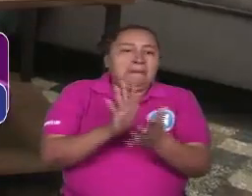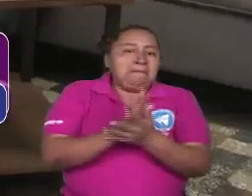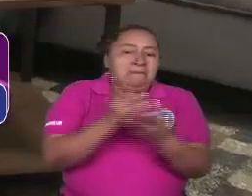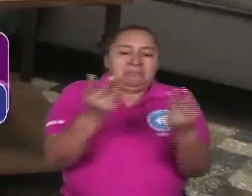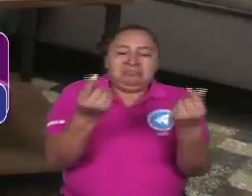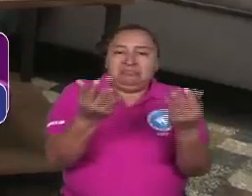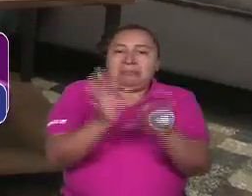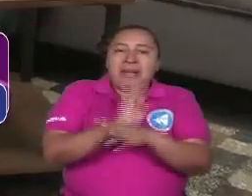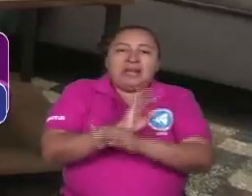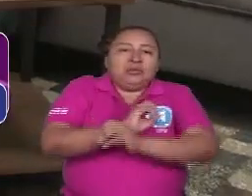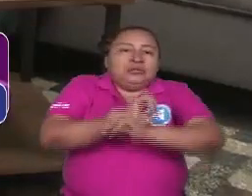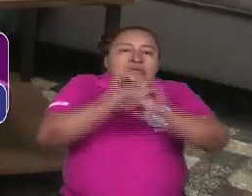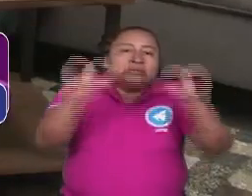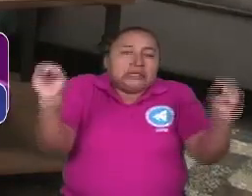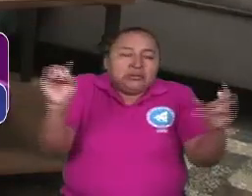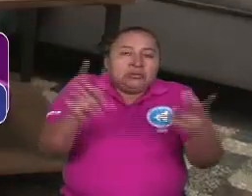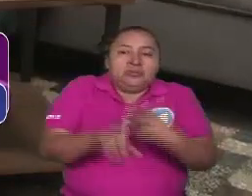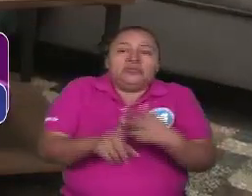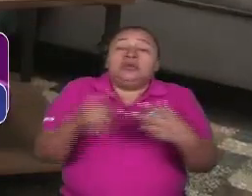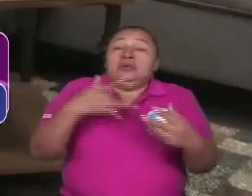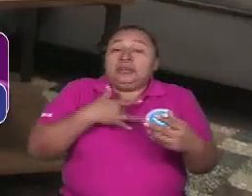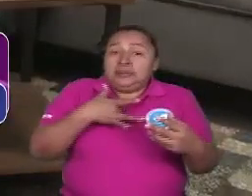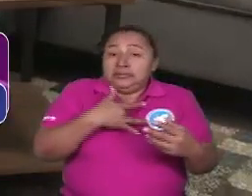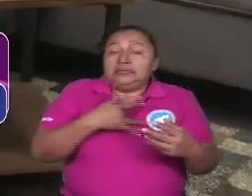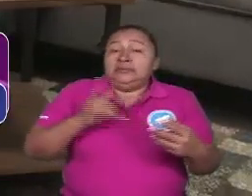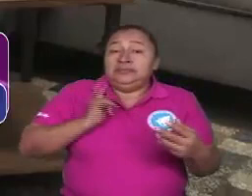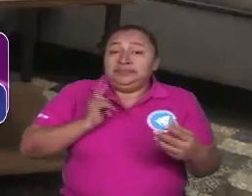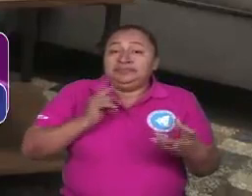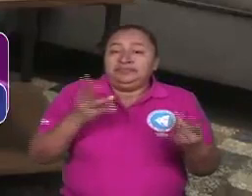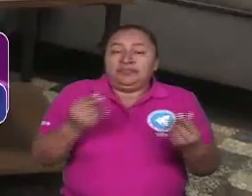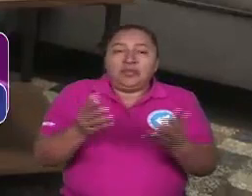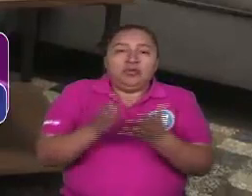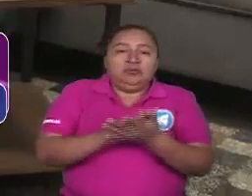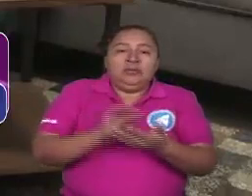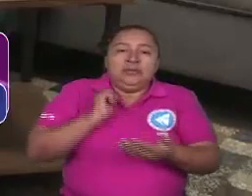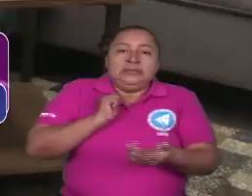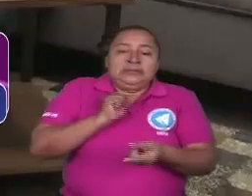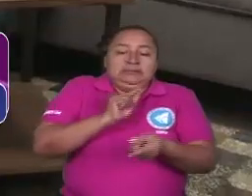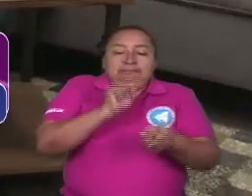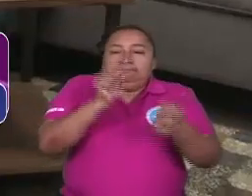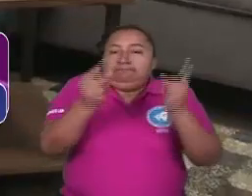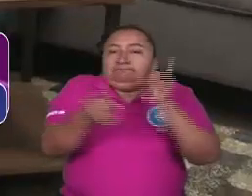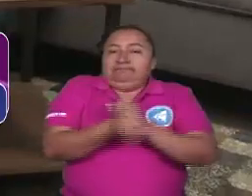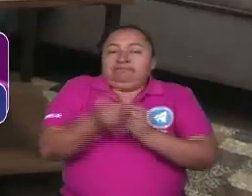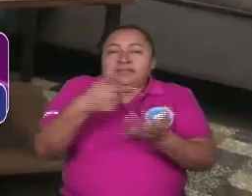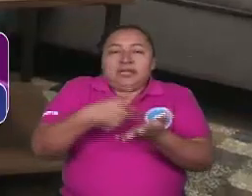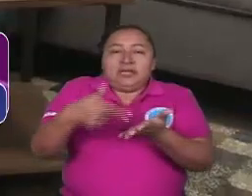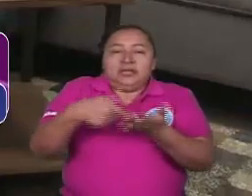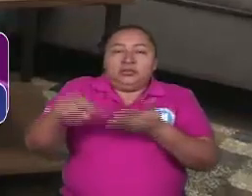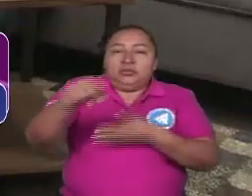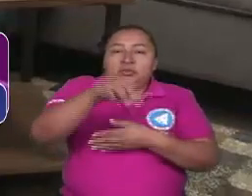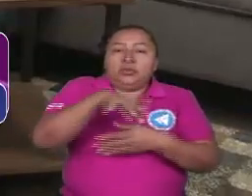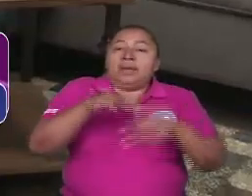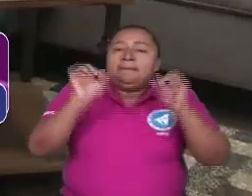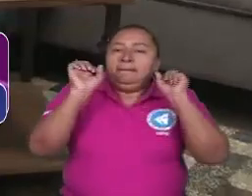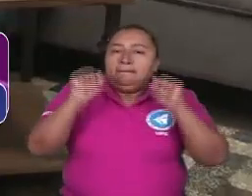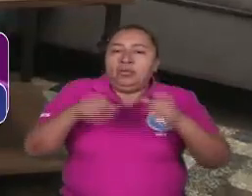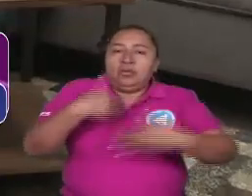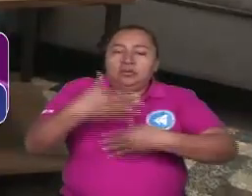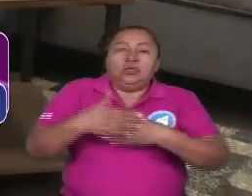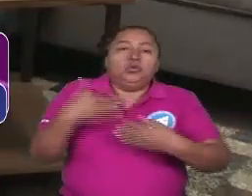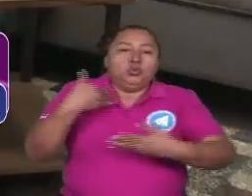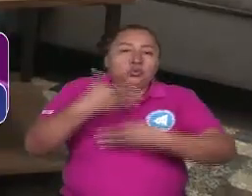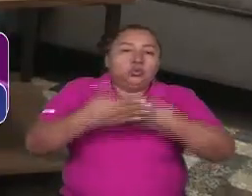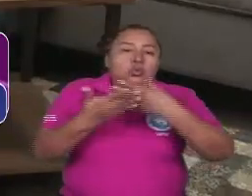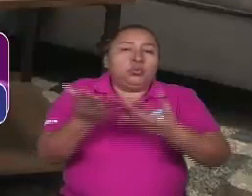y efectivamente con la necesidad de doblar el gasto social para poder ir restituyendo los